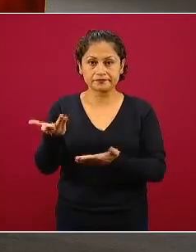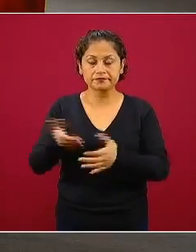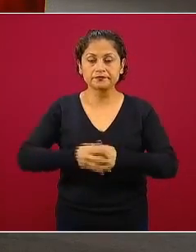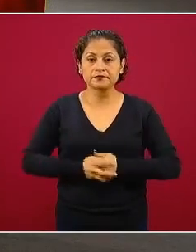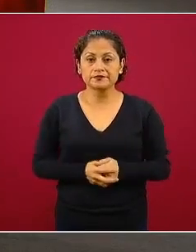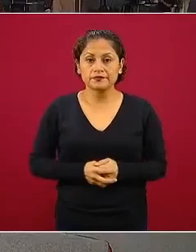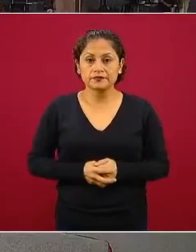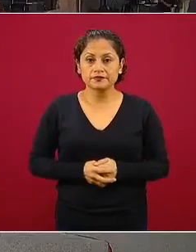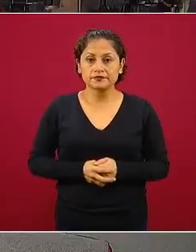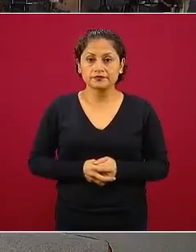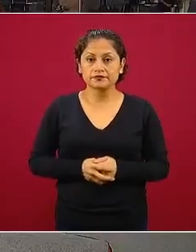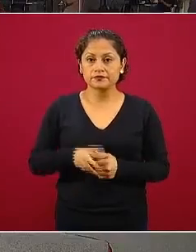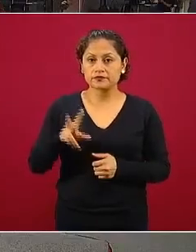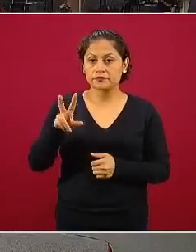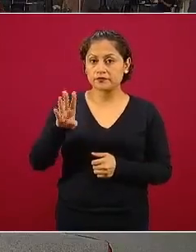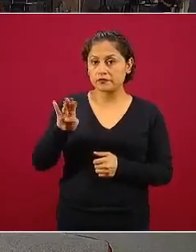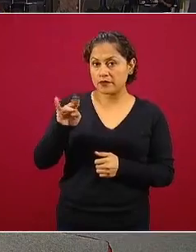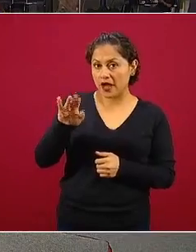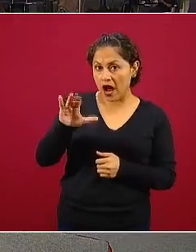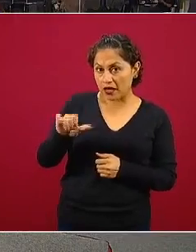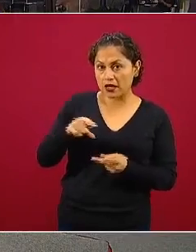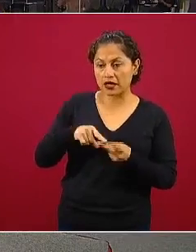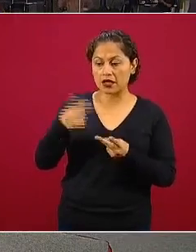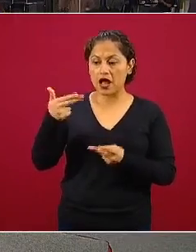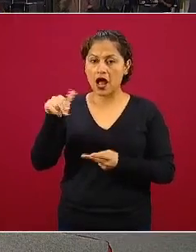a usted Bianca y a Jan Salazar